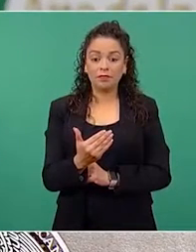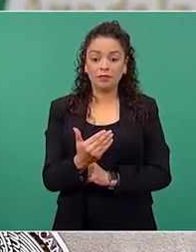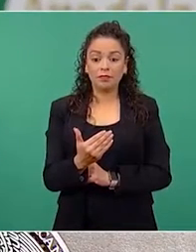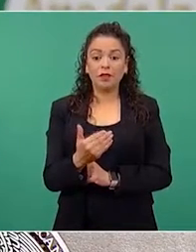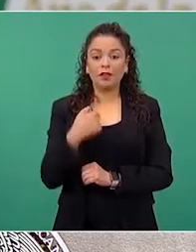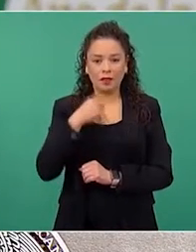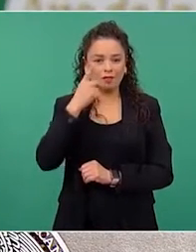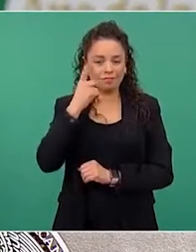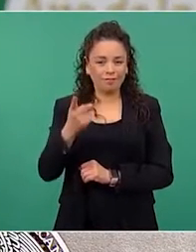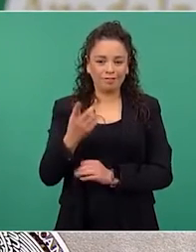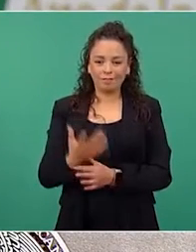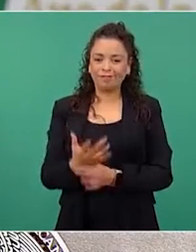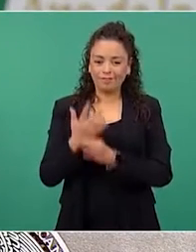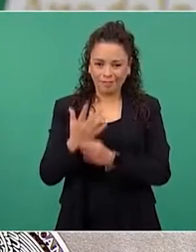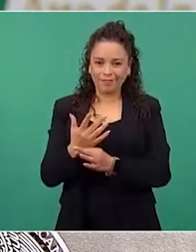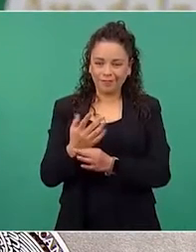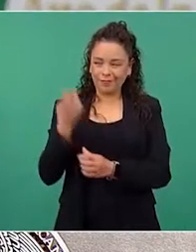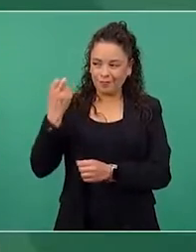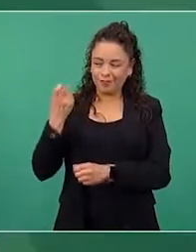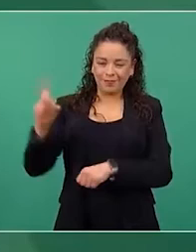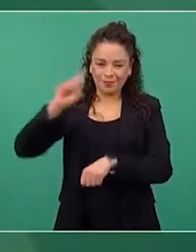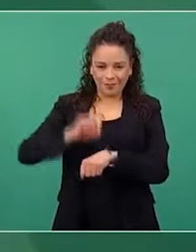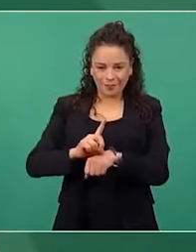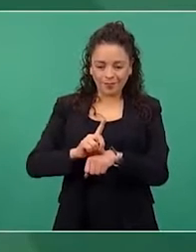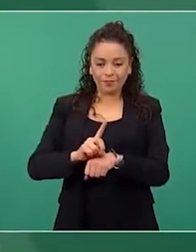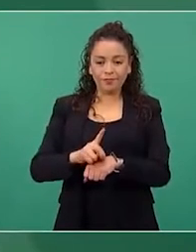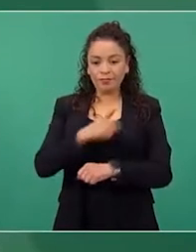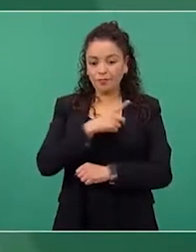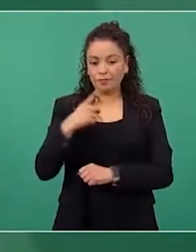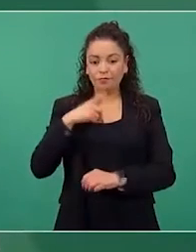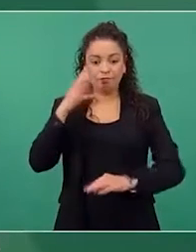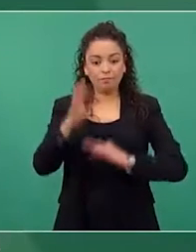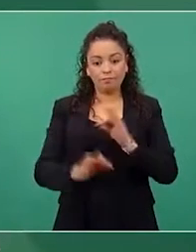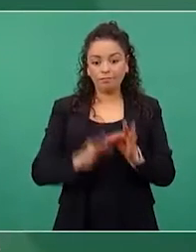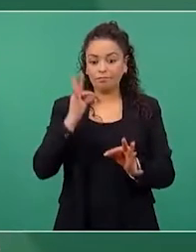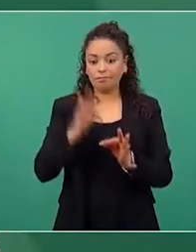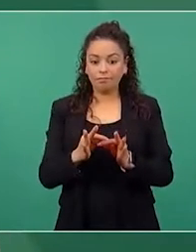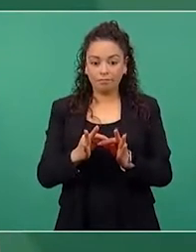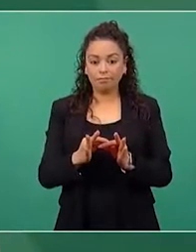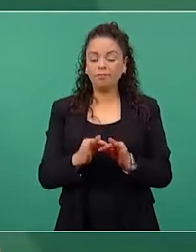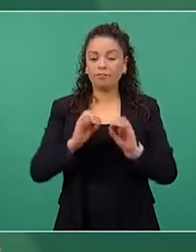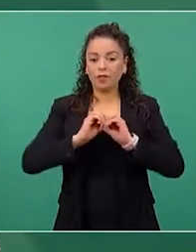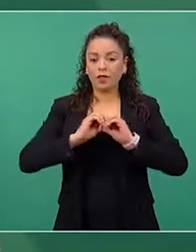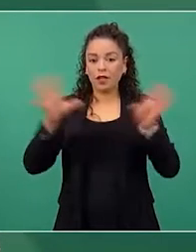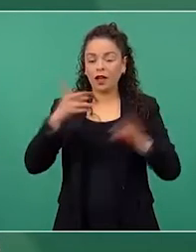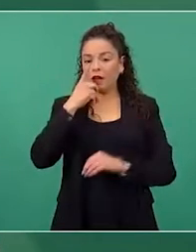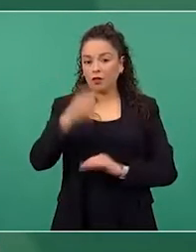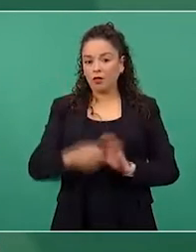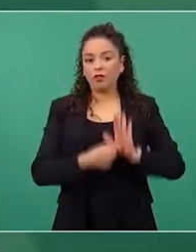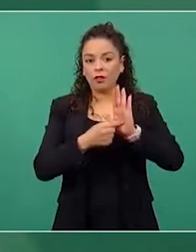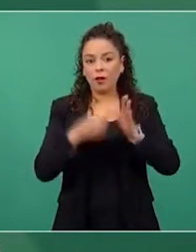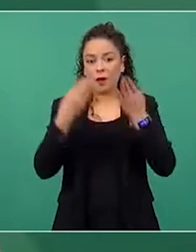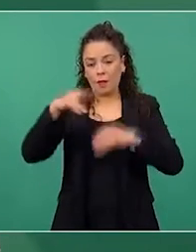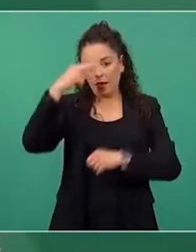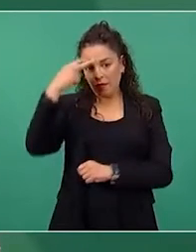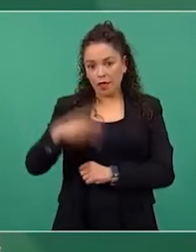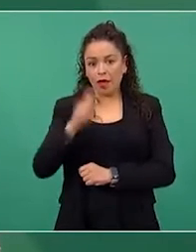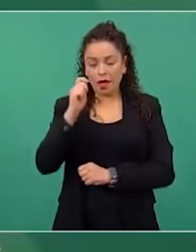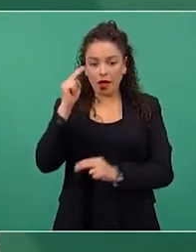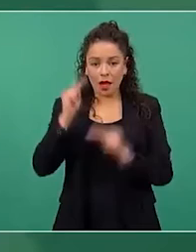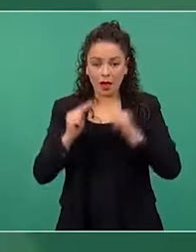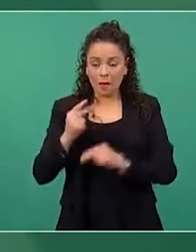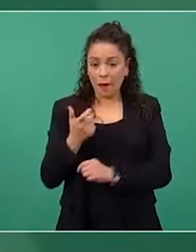en ese momento, pues hay que cumplir con el mandato que está muy claro del Banco de México, que es mantener el nivel de precios,